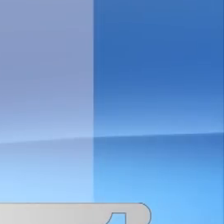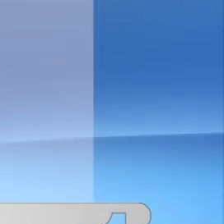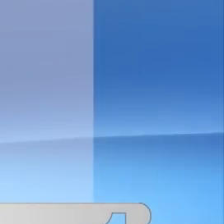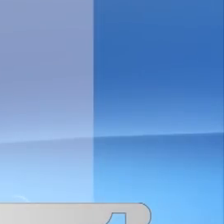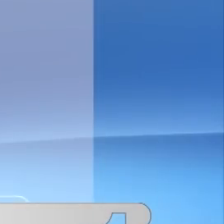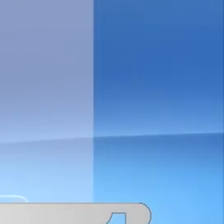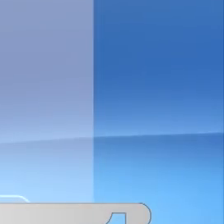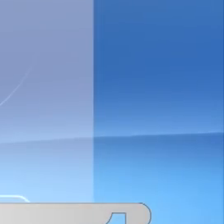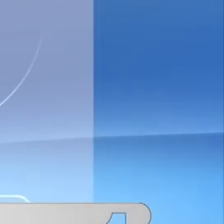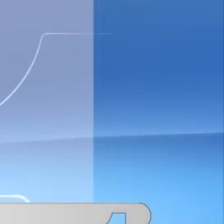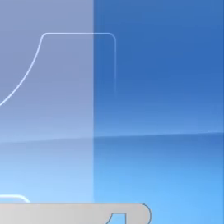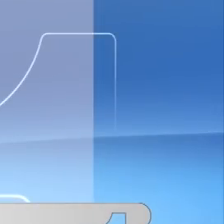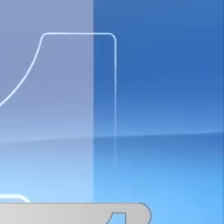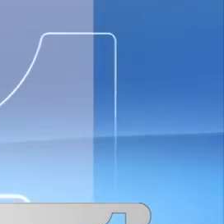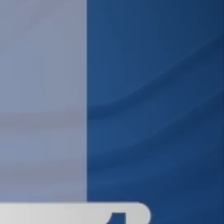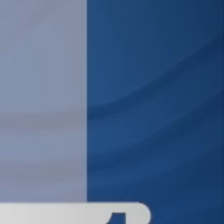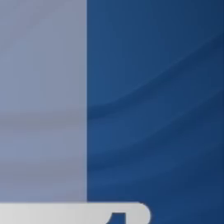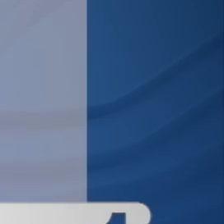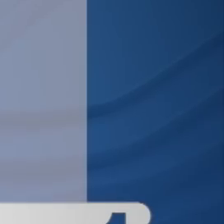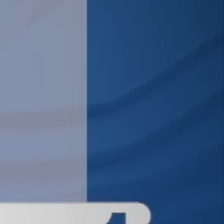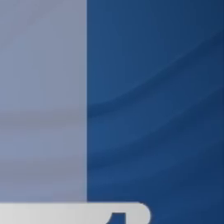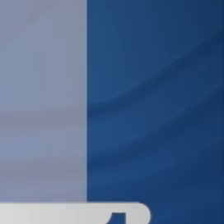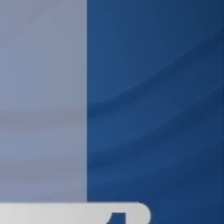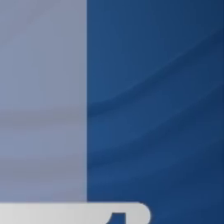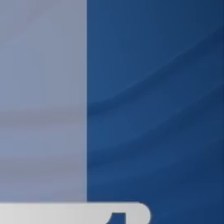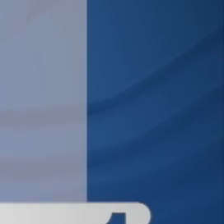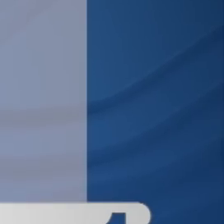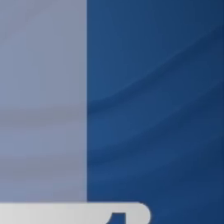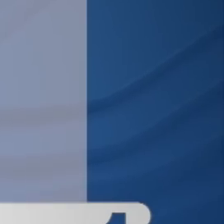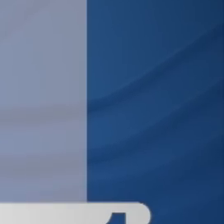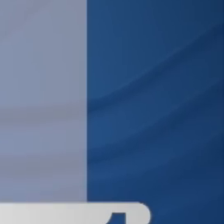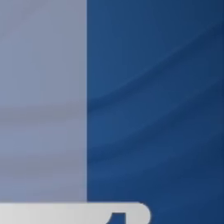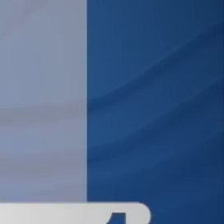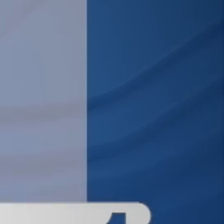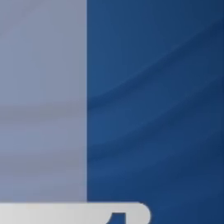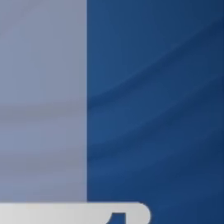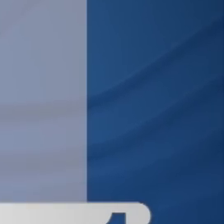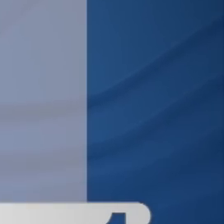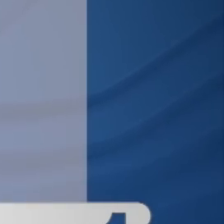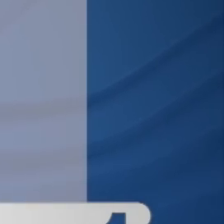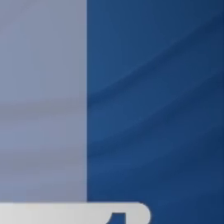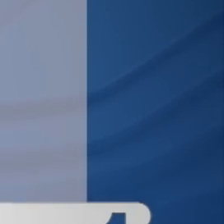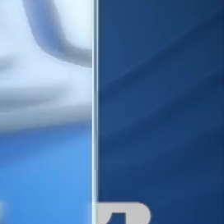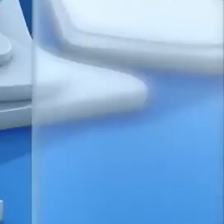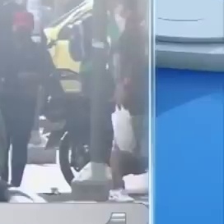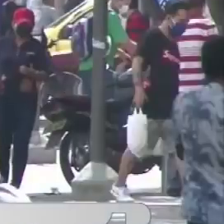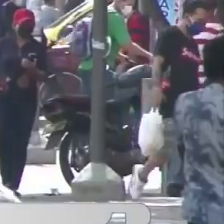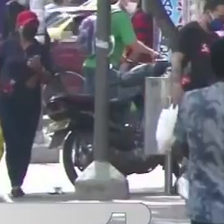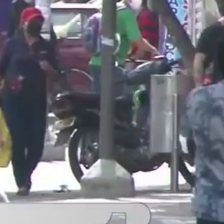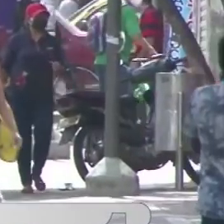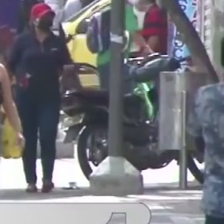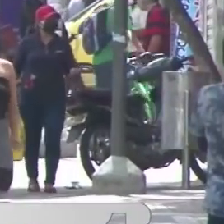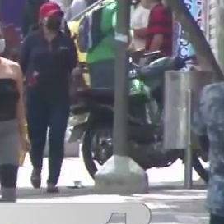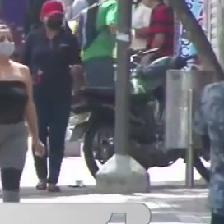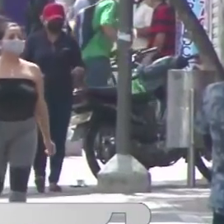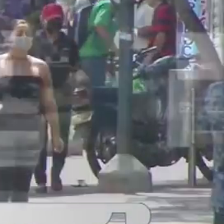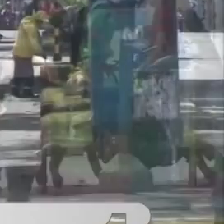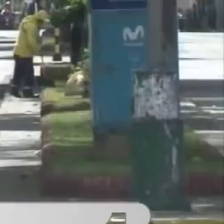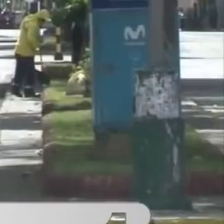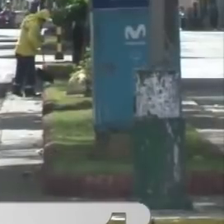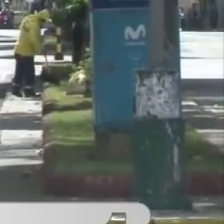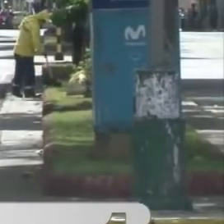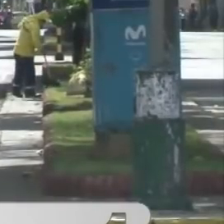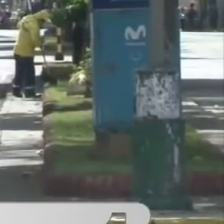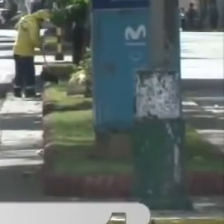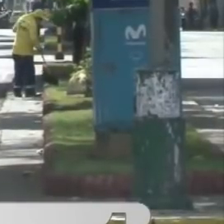Arrollan a deportista en la vía Cali-Palmira. Conductor estaba en estado de ebriedad. Toque de queda en Bucaramanga